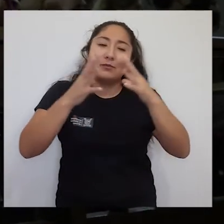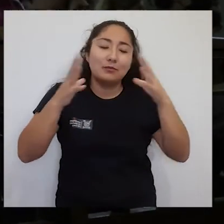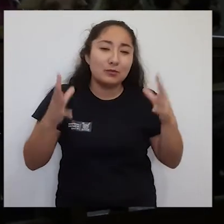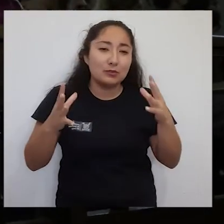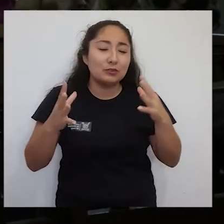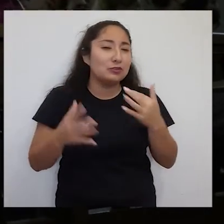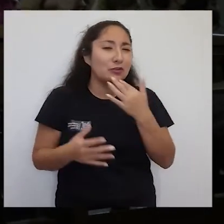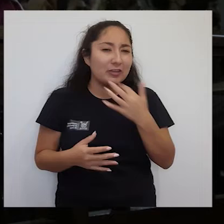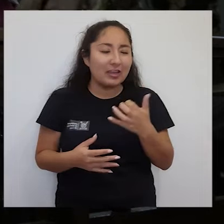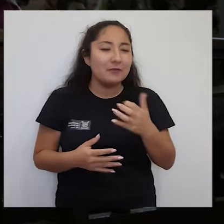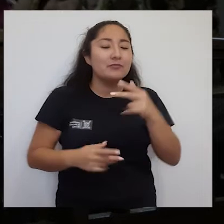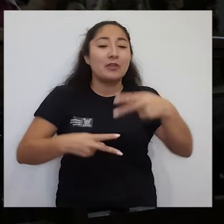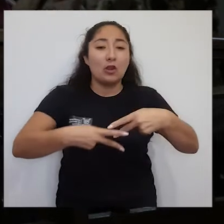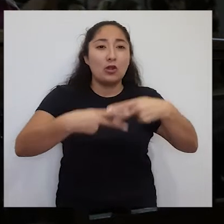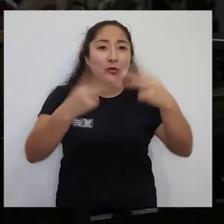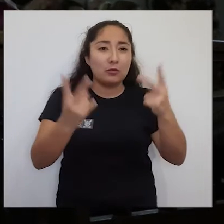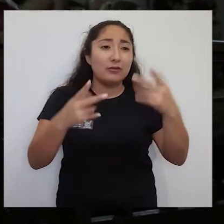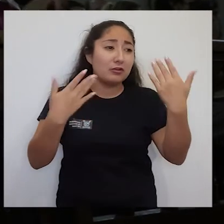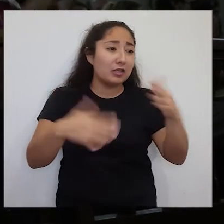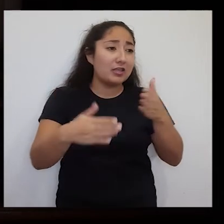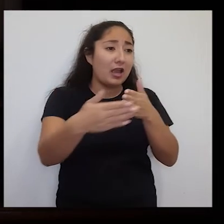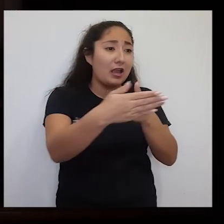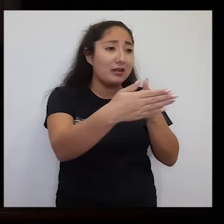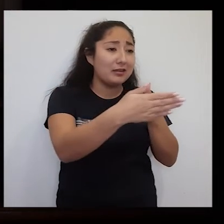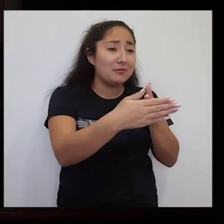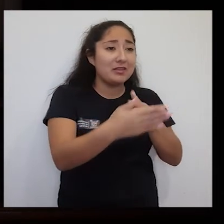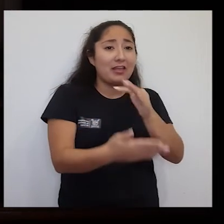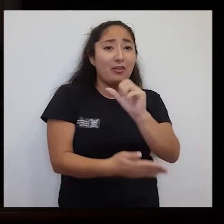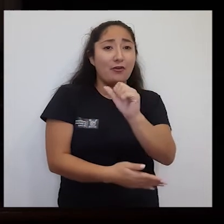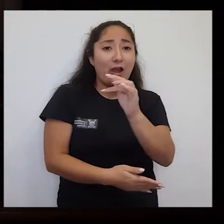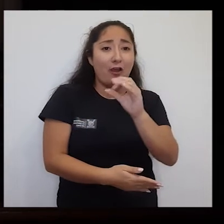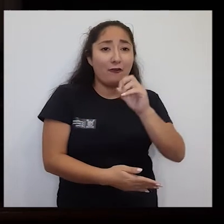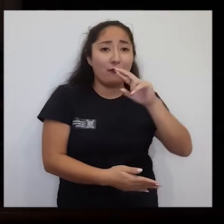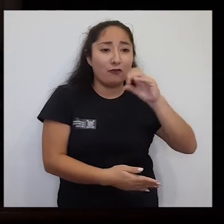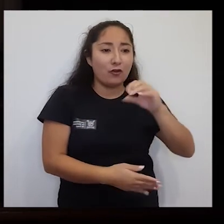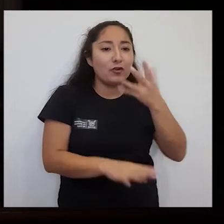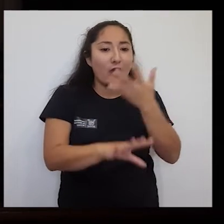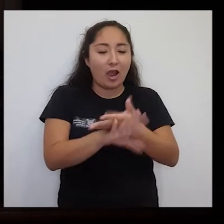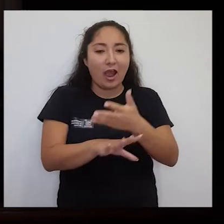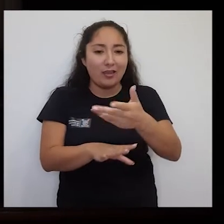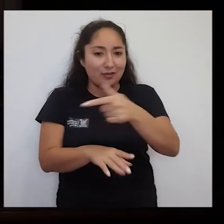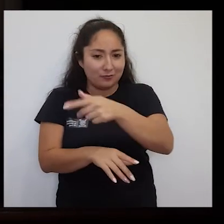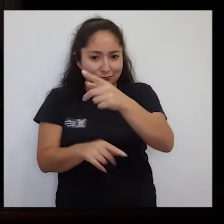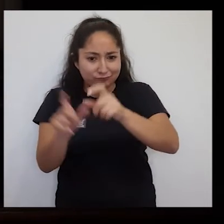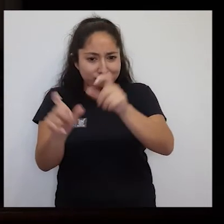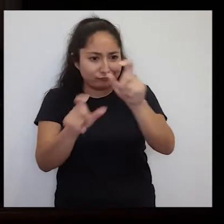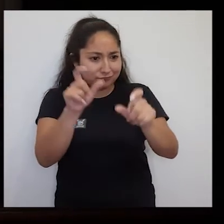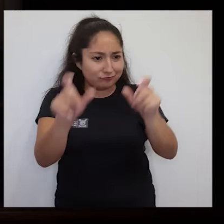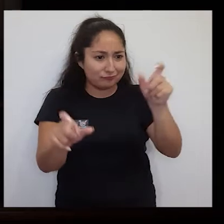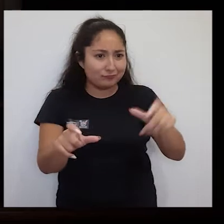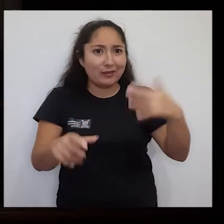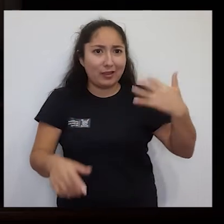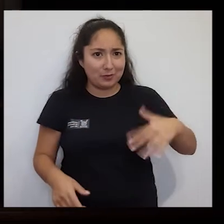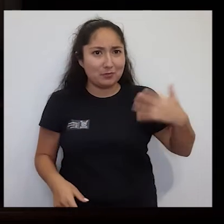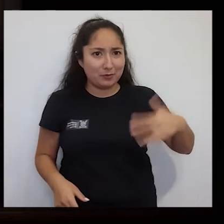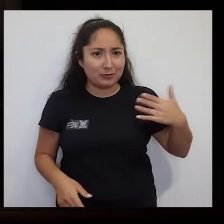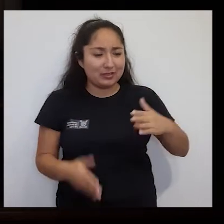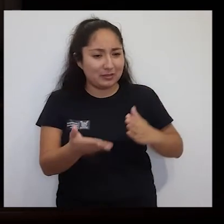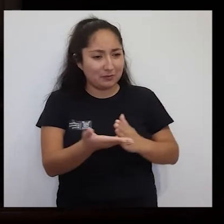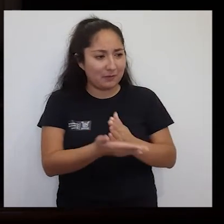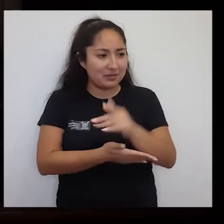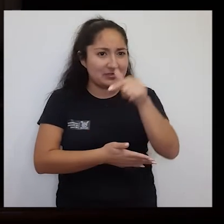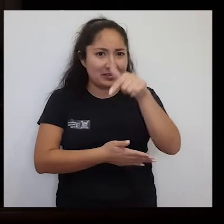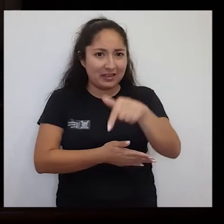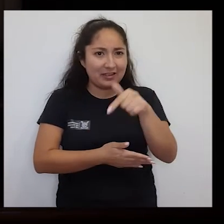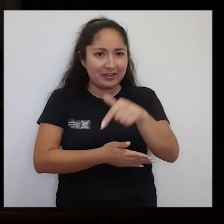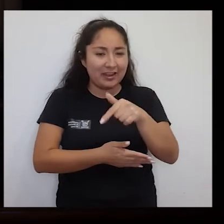mucho la presencia del público... ...que pese a los foros limitados... ...llegamos a una asistencia no menor... ...para empezar